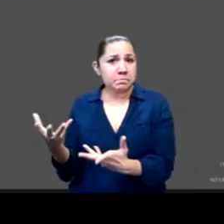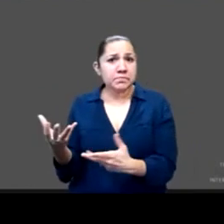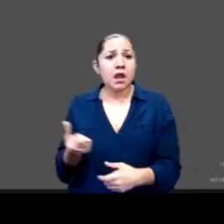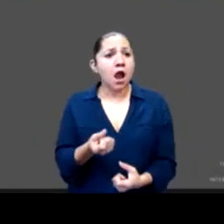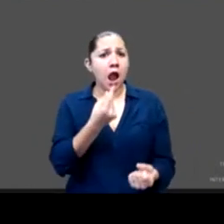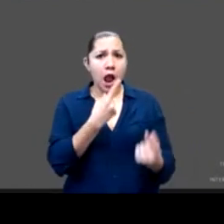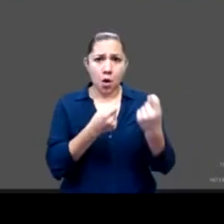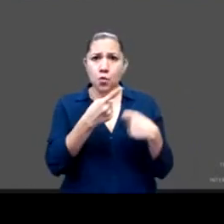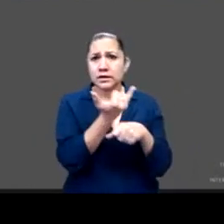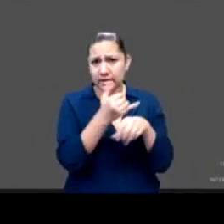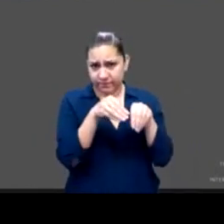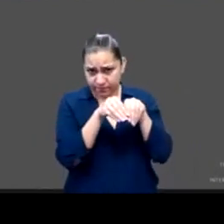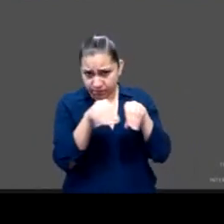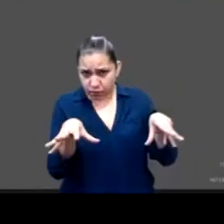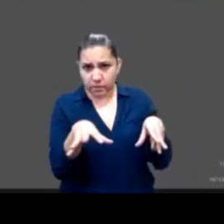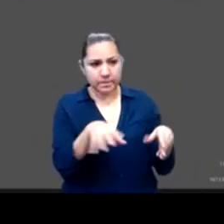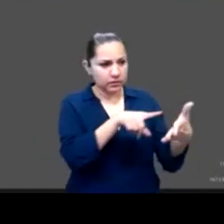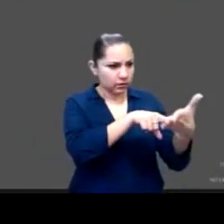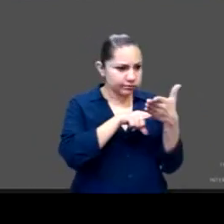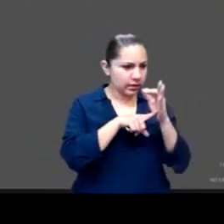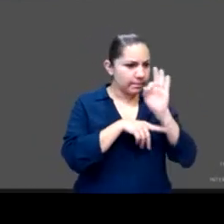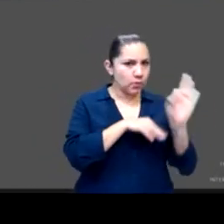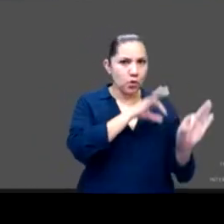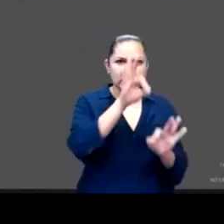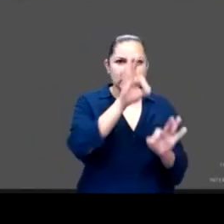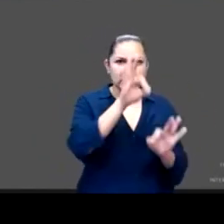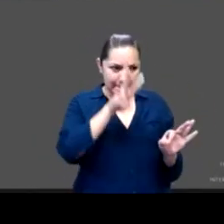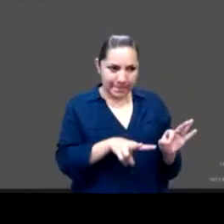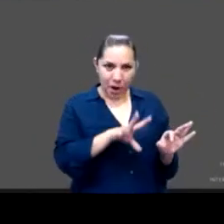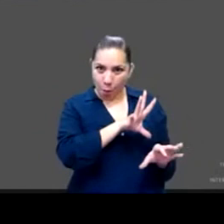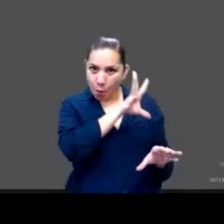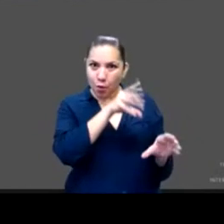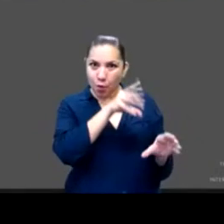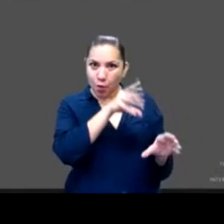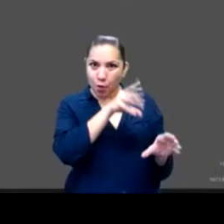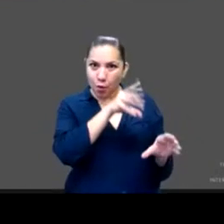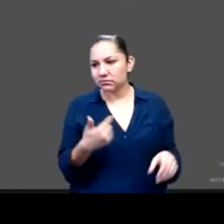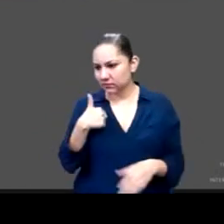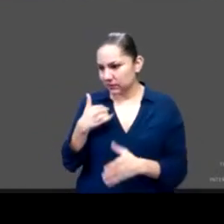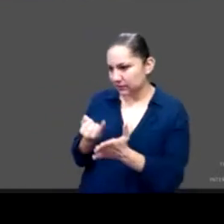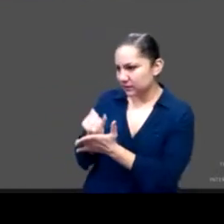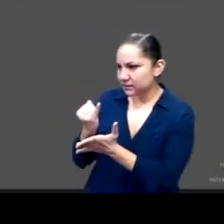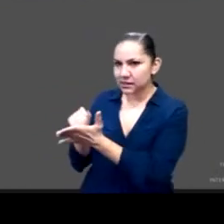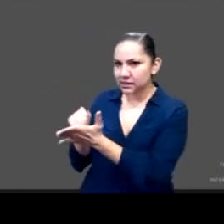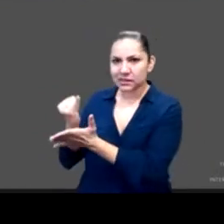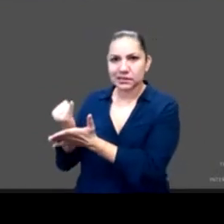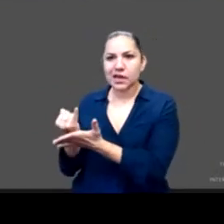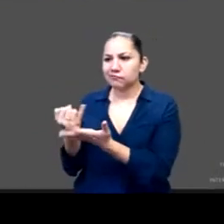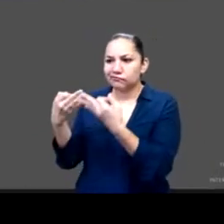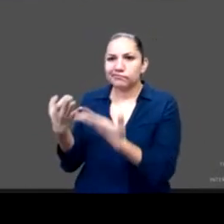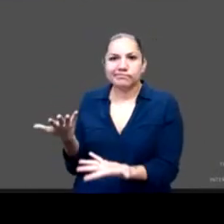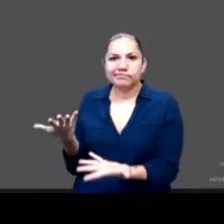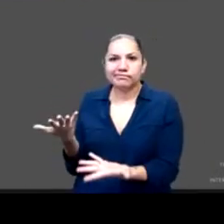monitorear este fenómeno y tomar decisiones de una manera que no sea a través de estas